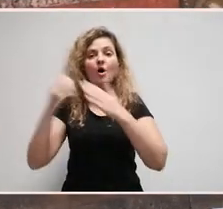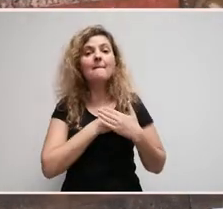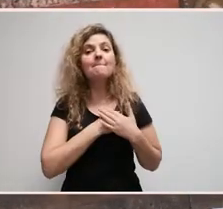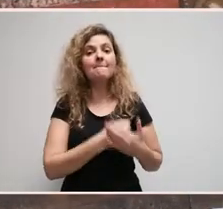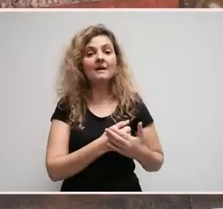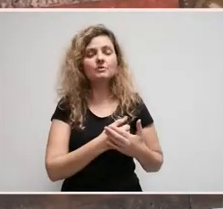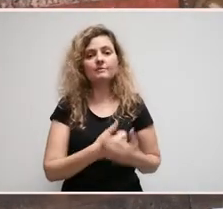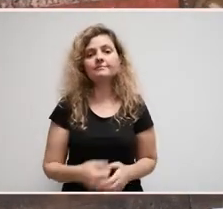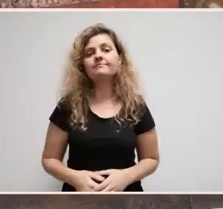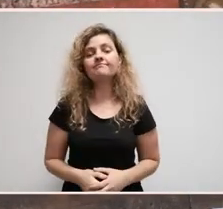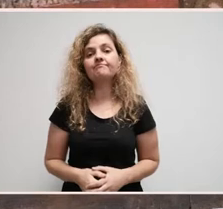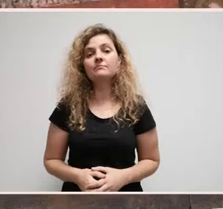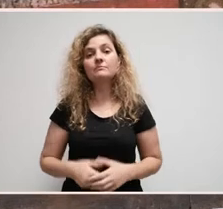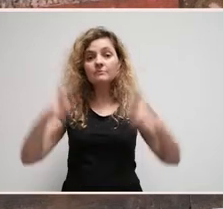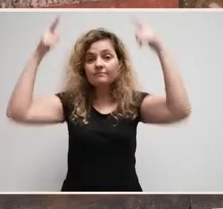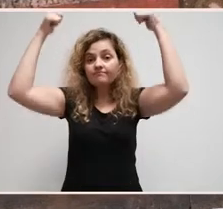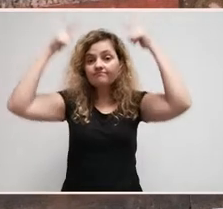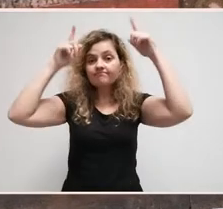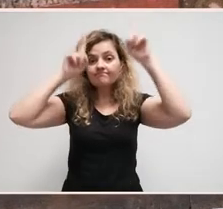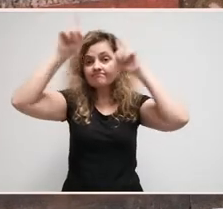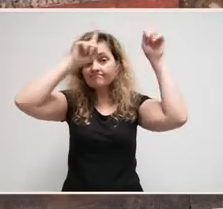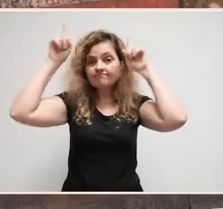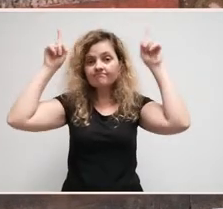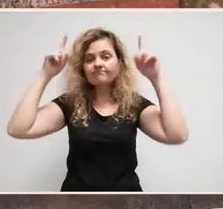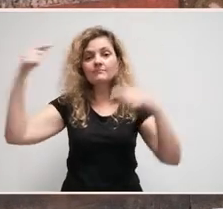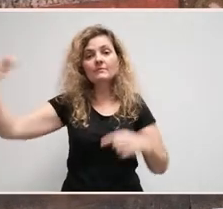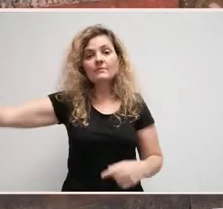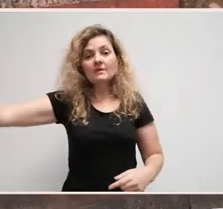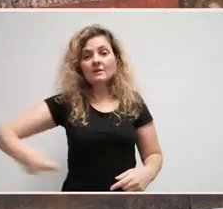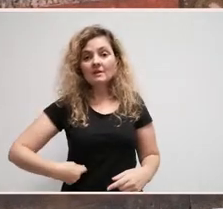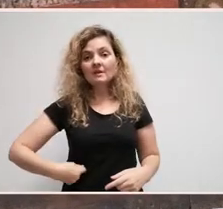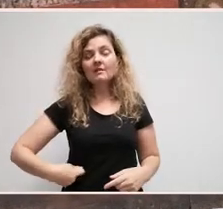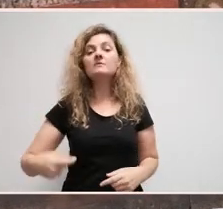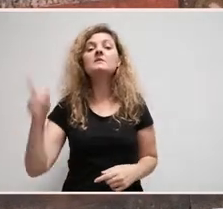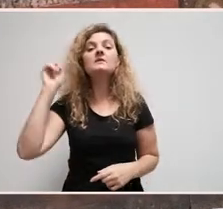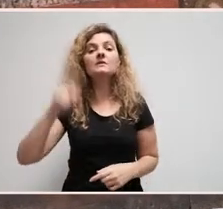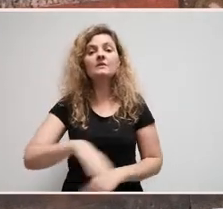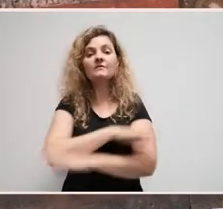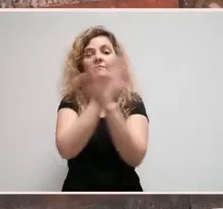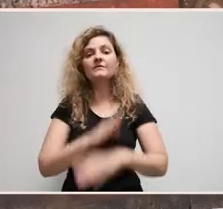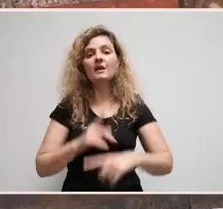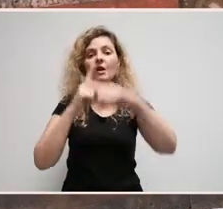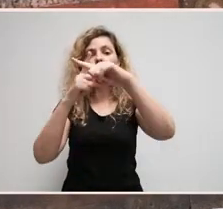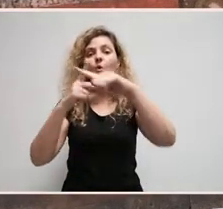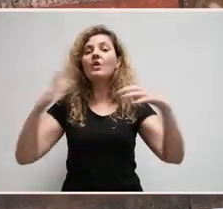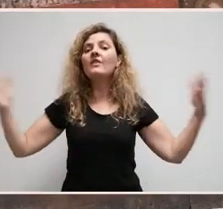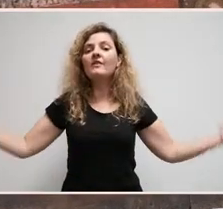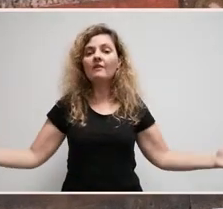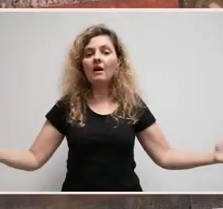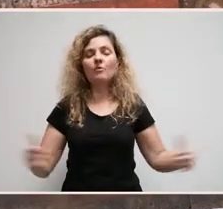Así, foron coroados con espiñas, atravesados con lanzas, e finalmente